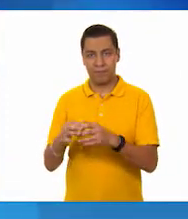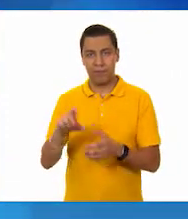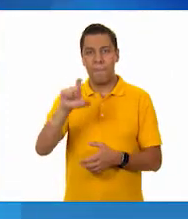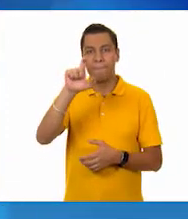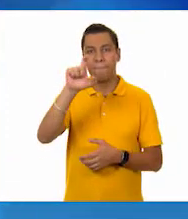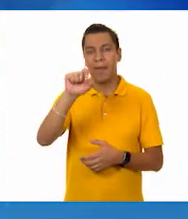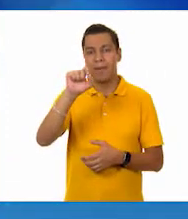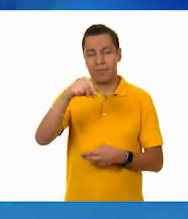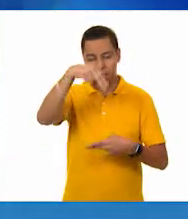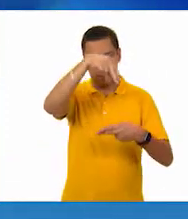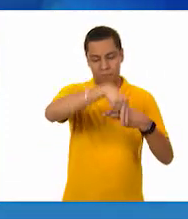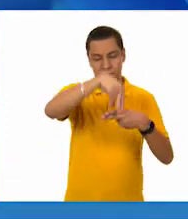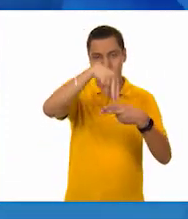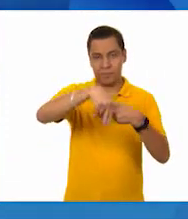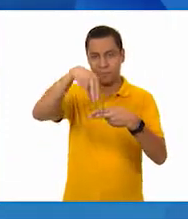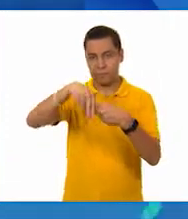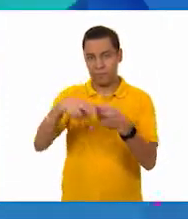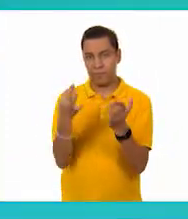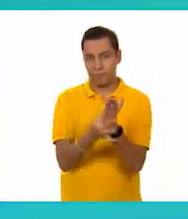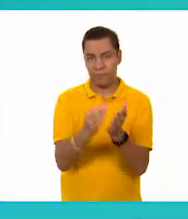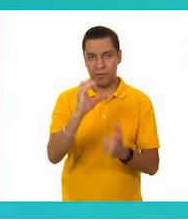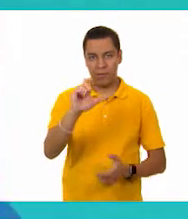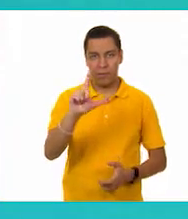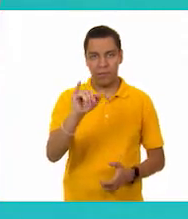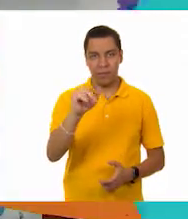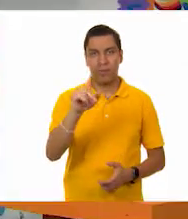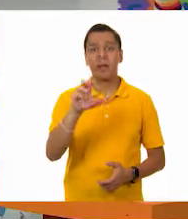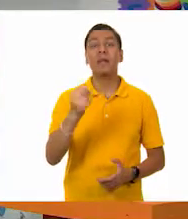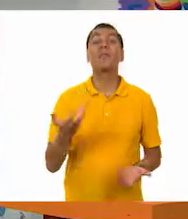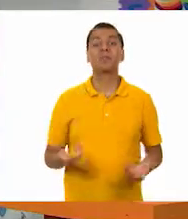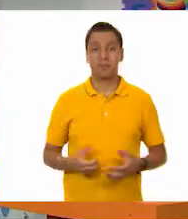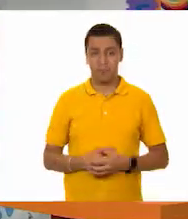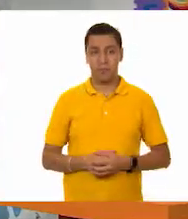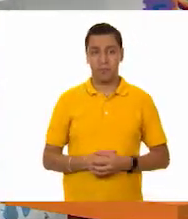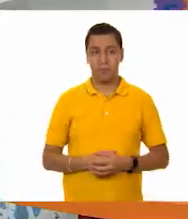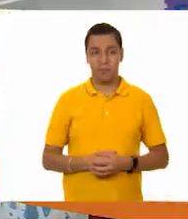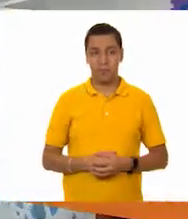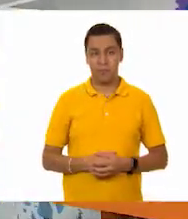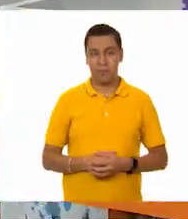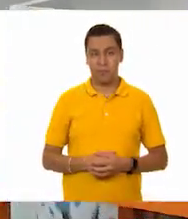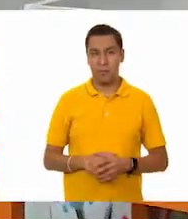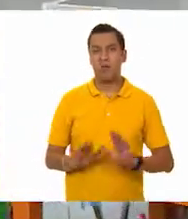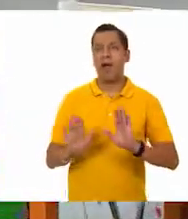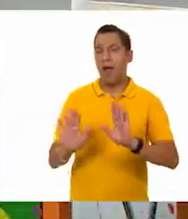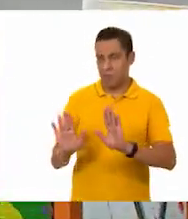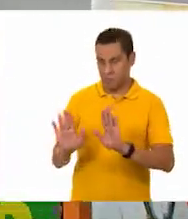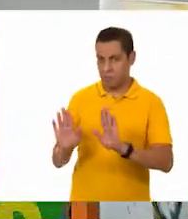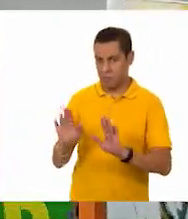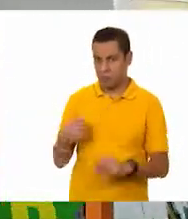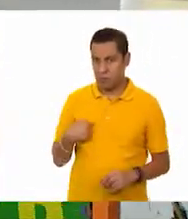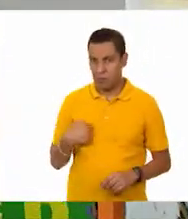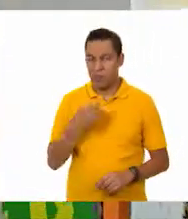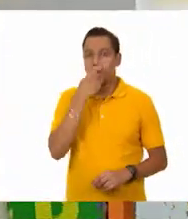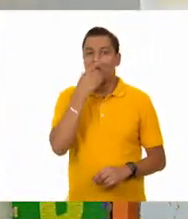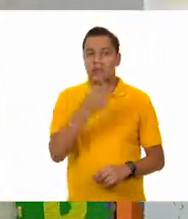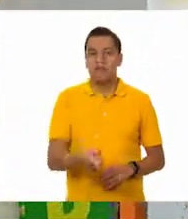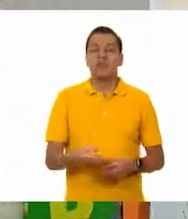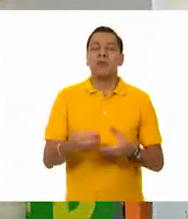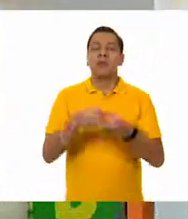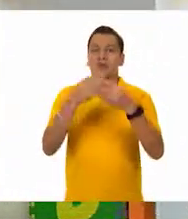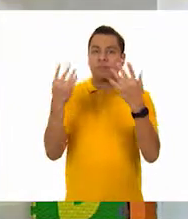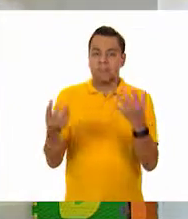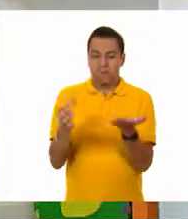¡Monedas! ¿Monedas? monedas! ¡Siete monedas! Muy bien. Bueno, las que tenemos aquí, voy a hacer una precisión, Tino. No son